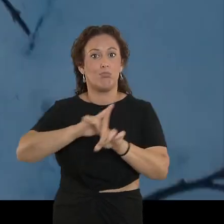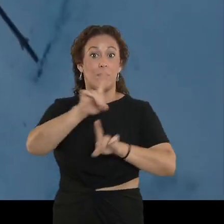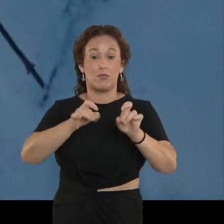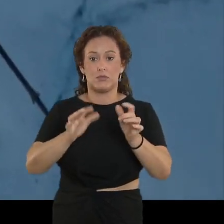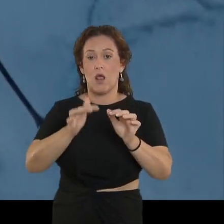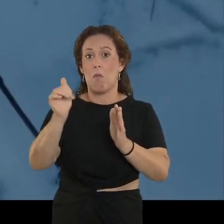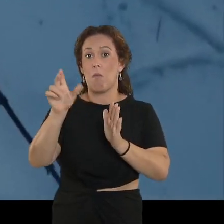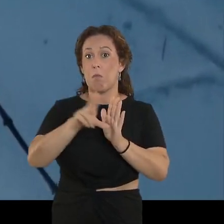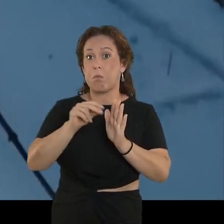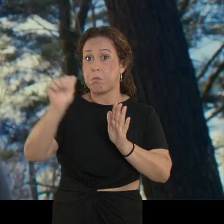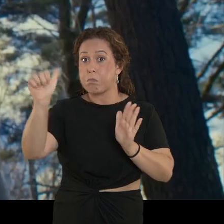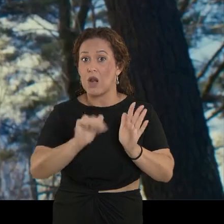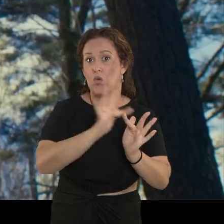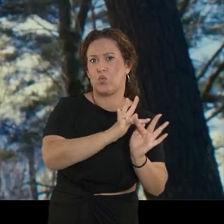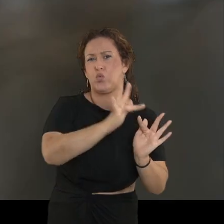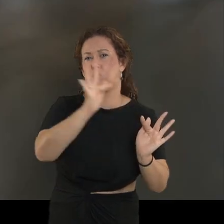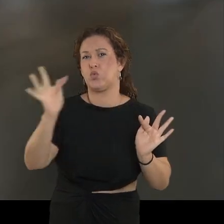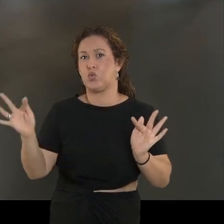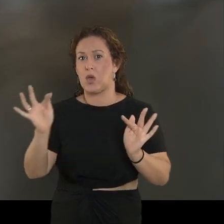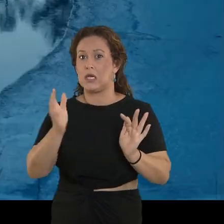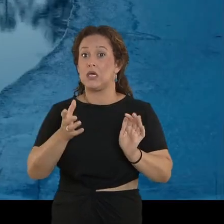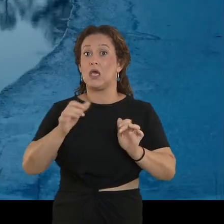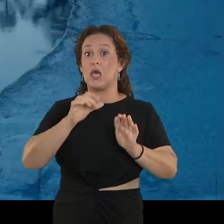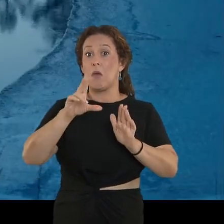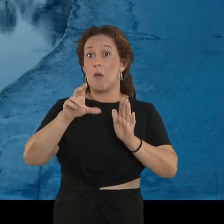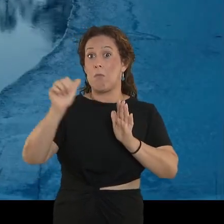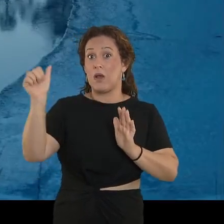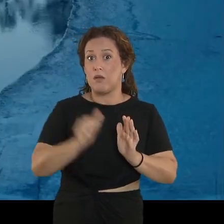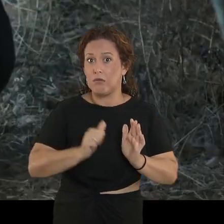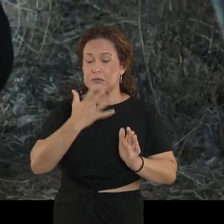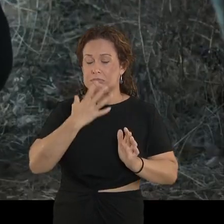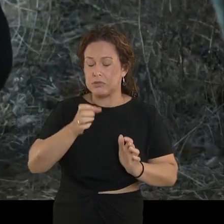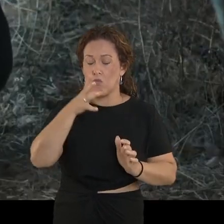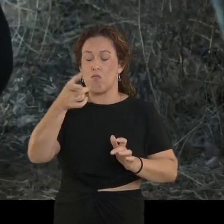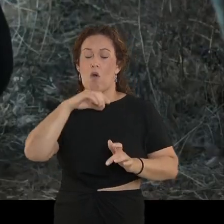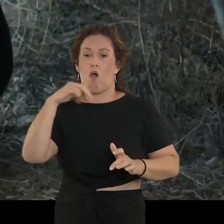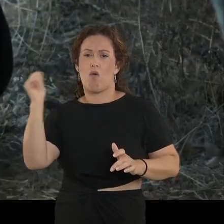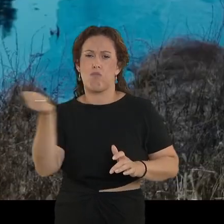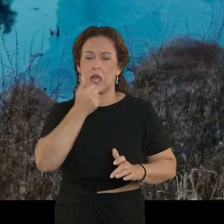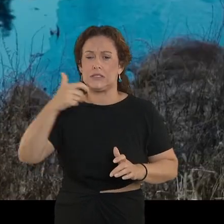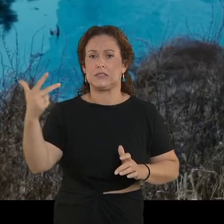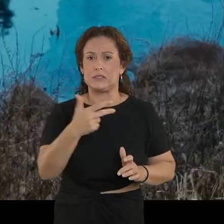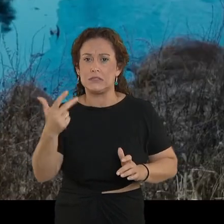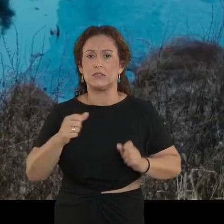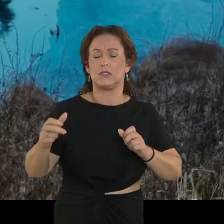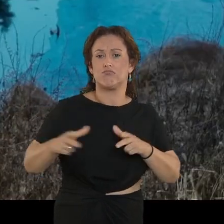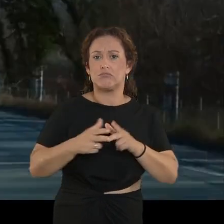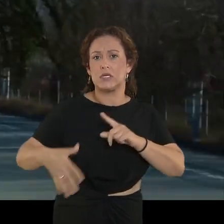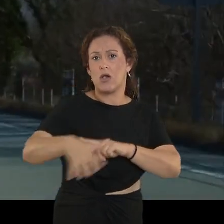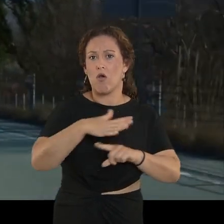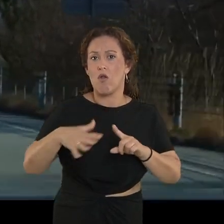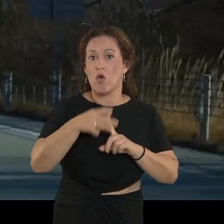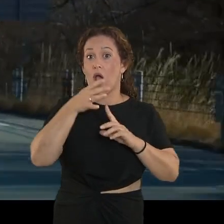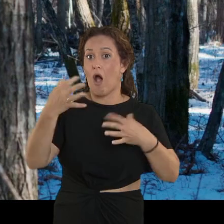clave del largometraje. Un drama protagonizado por la denuncia ecológica. Reúnan coraje, porque nos toca salir a